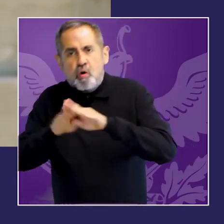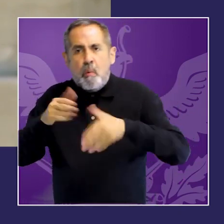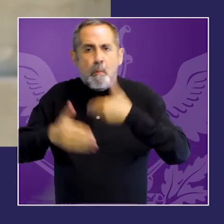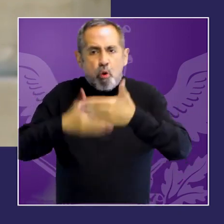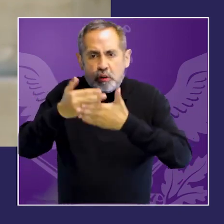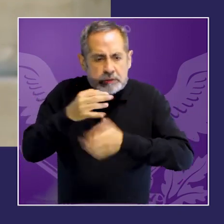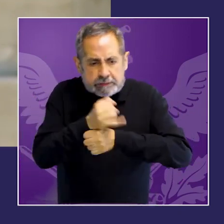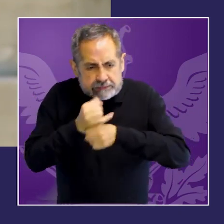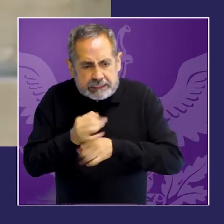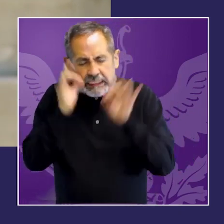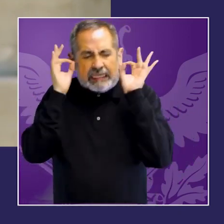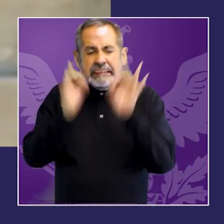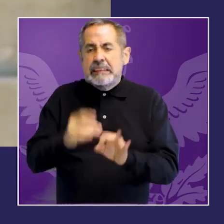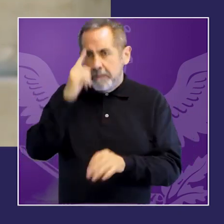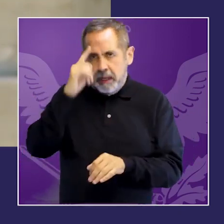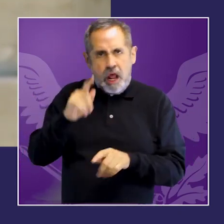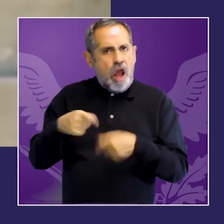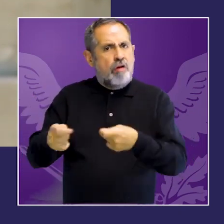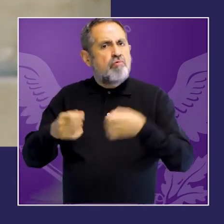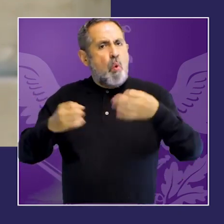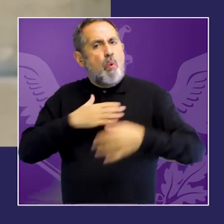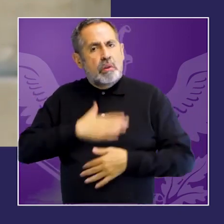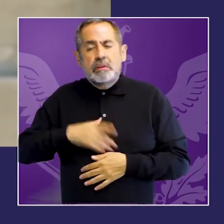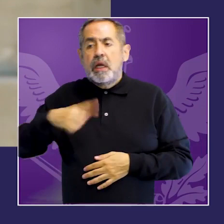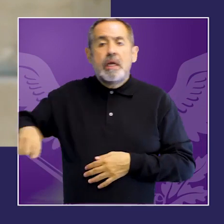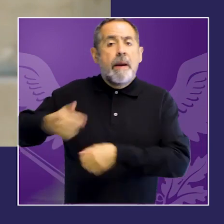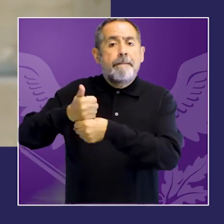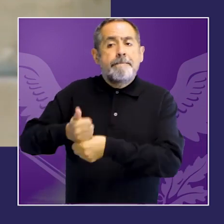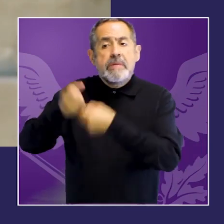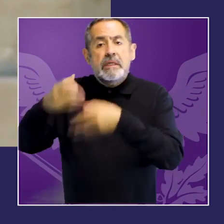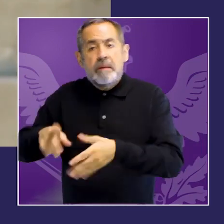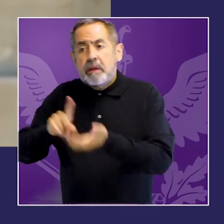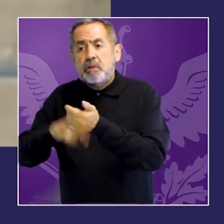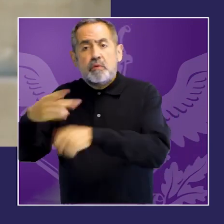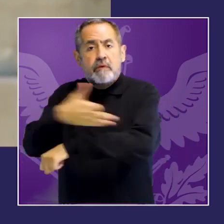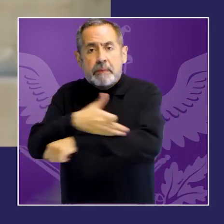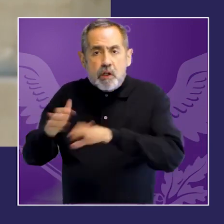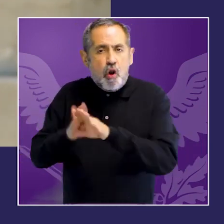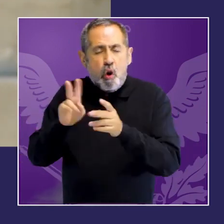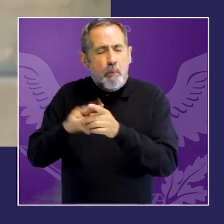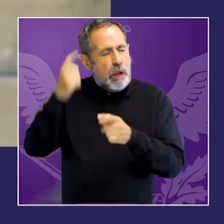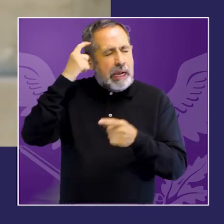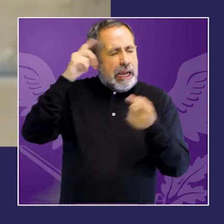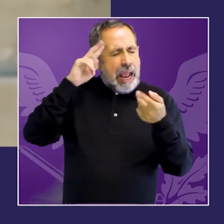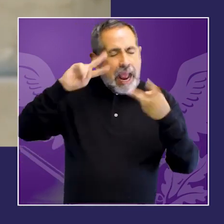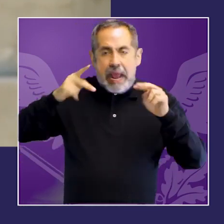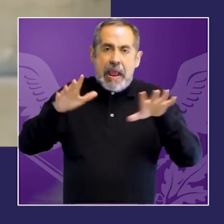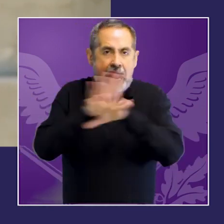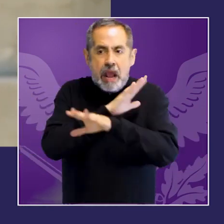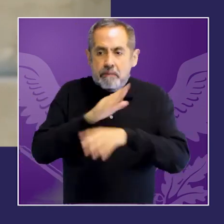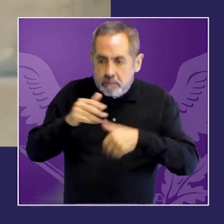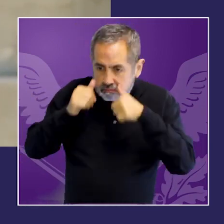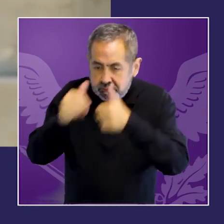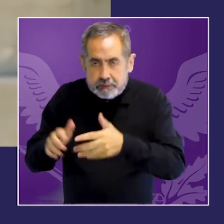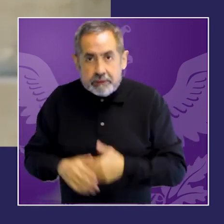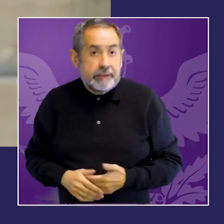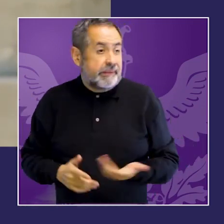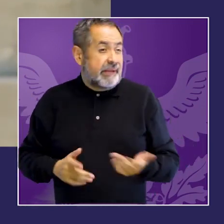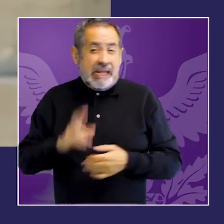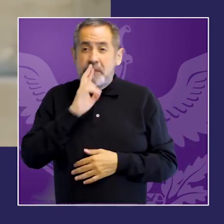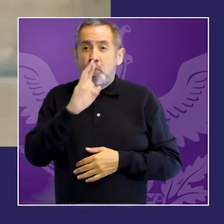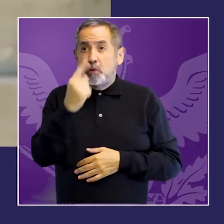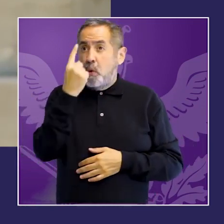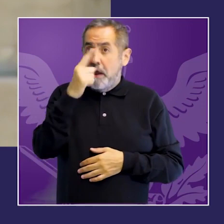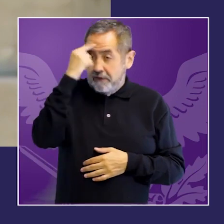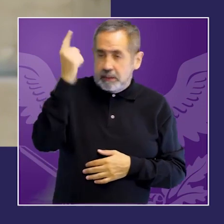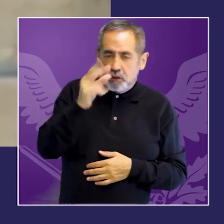procesos penales de tipo adversarial acusatorio contribuyen a generar una arquitectura institucional en la que la especialización del Ministerio Público